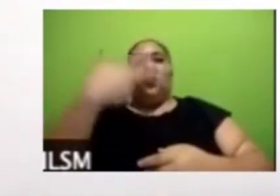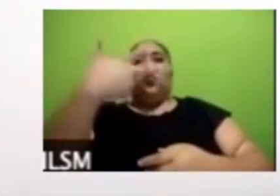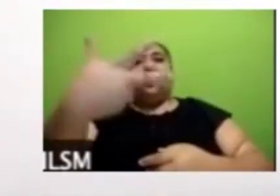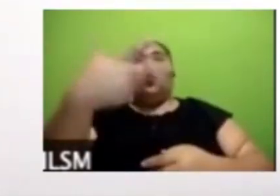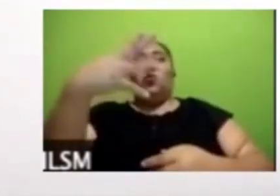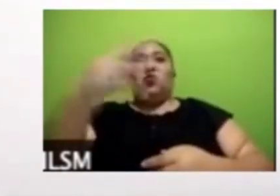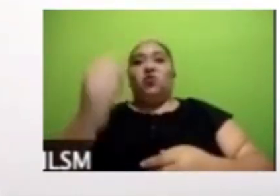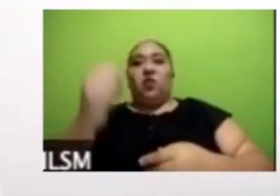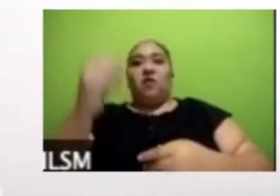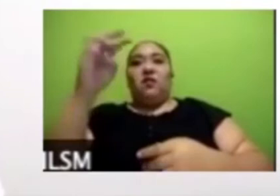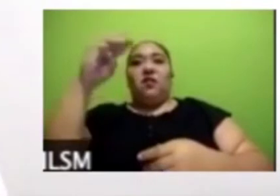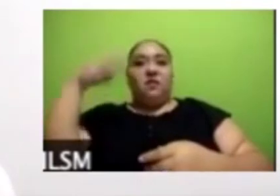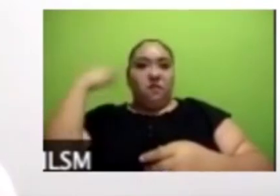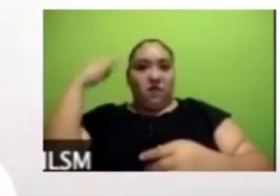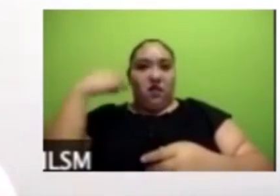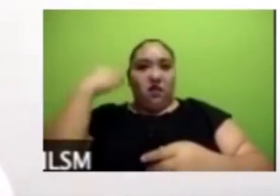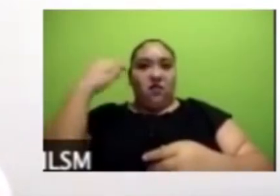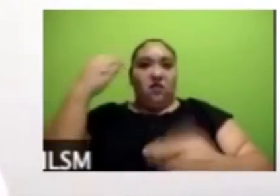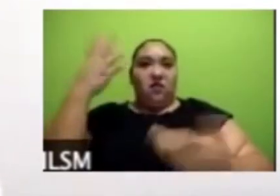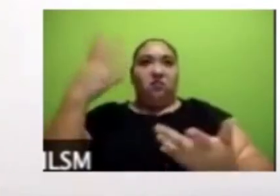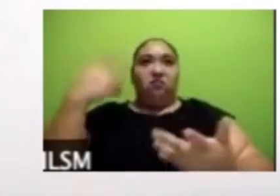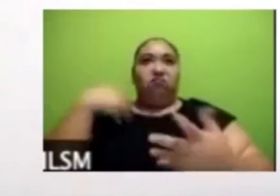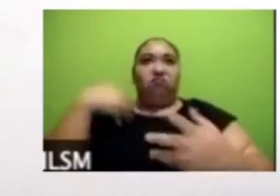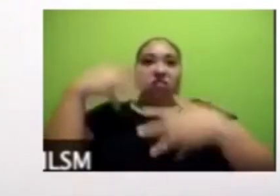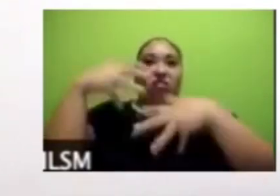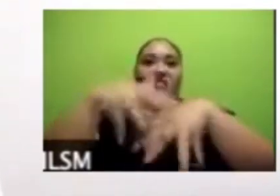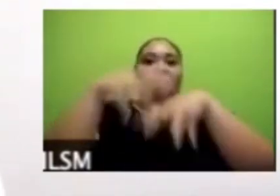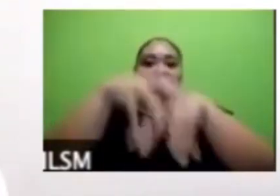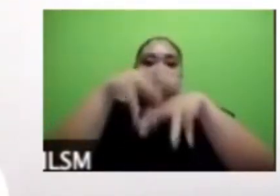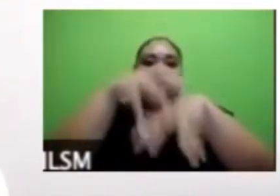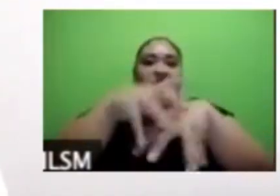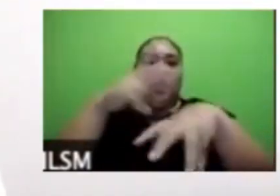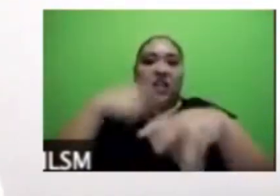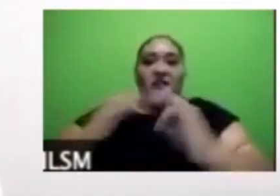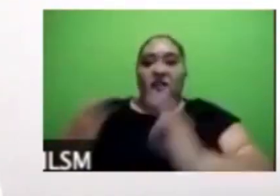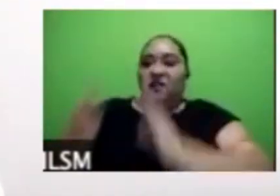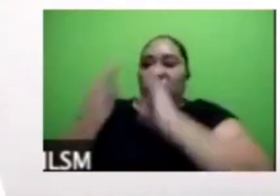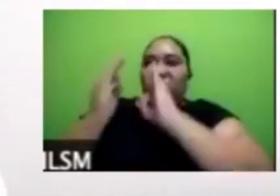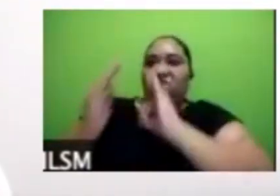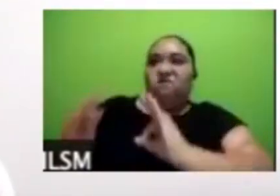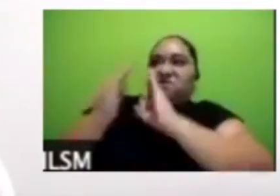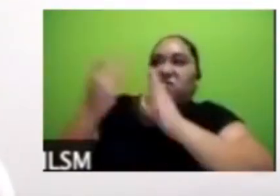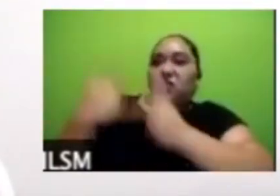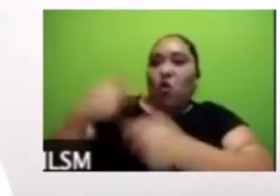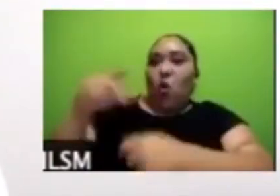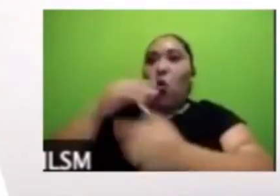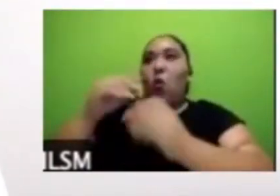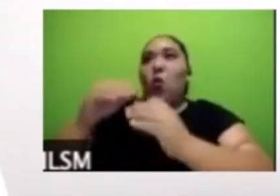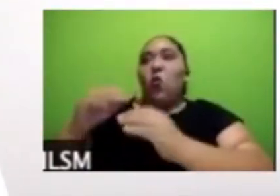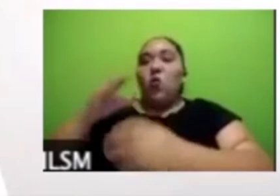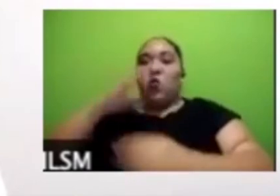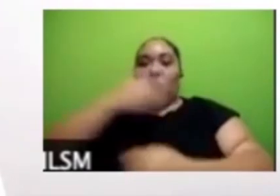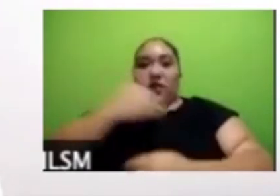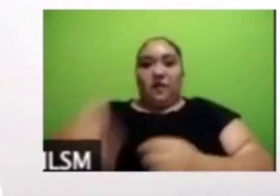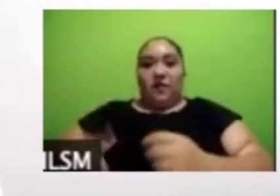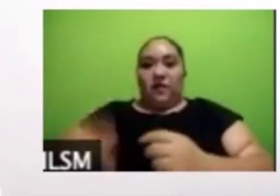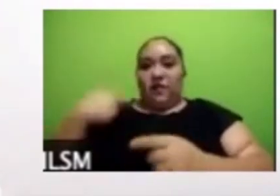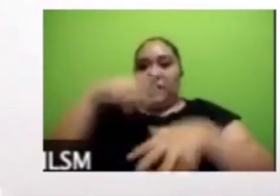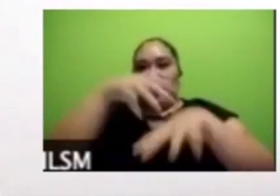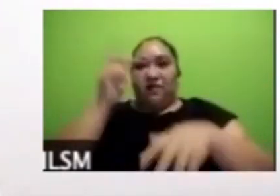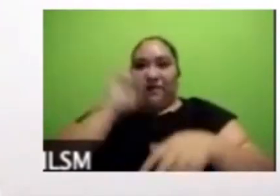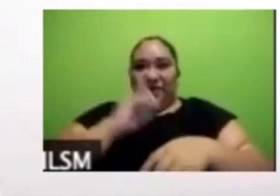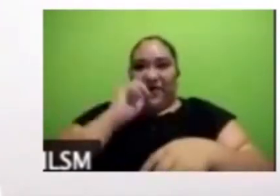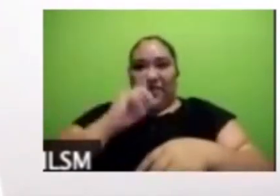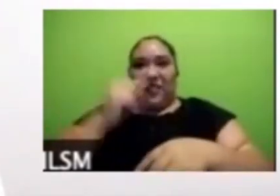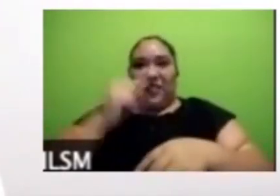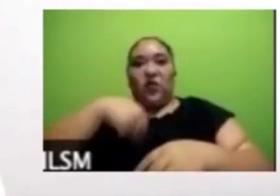sí este enfrentamiento, ya venía un enfrentamiento creciente del presidente y nosotros publicamos una serie de preguntas que